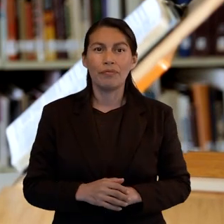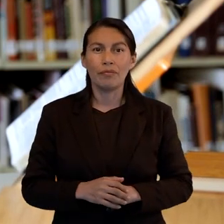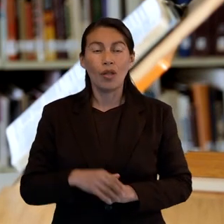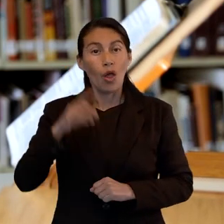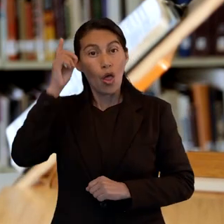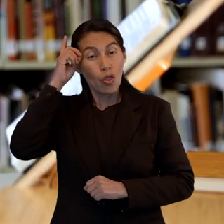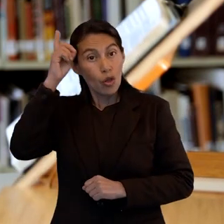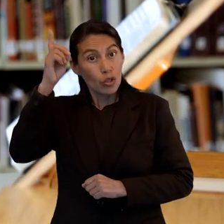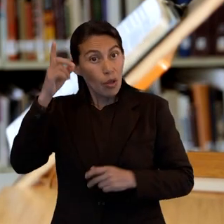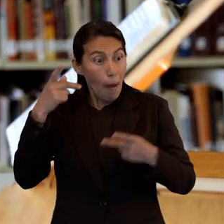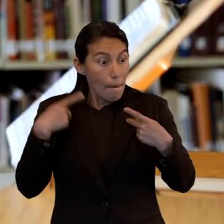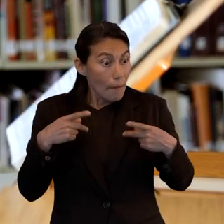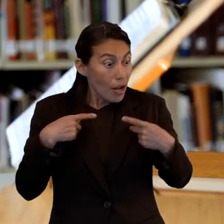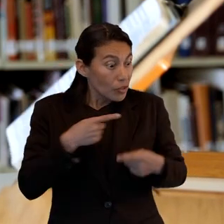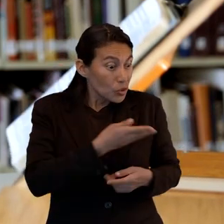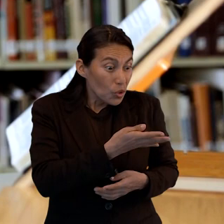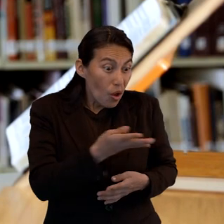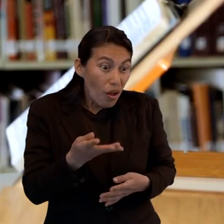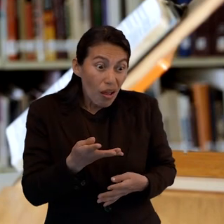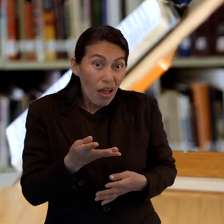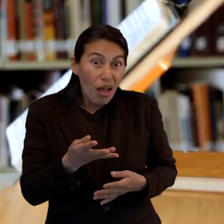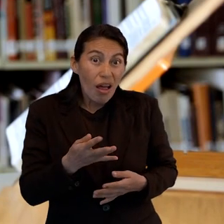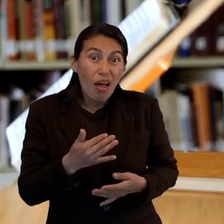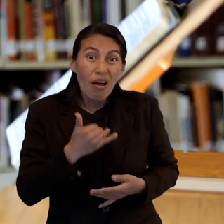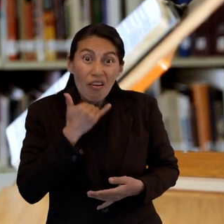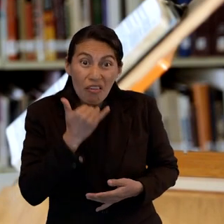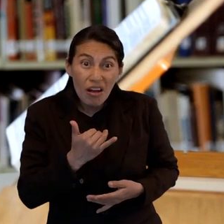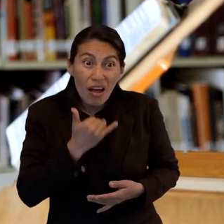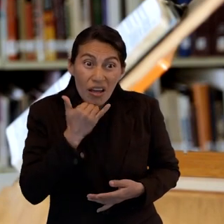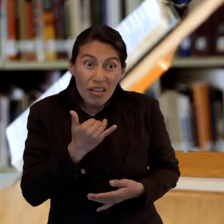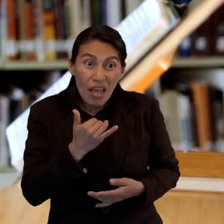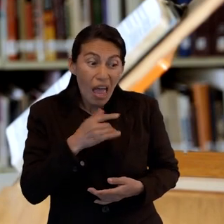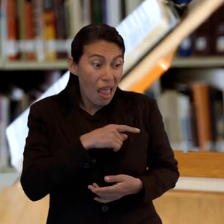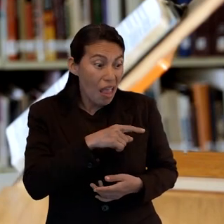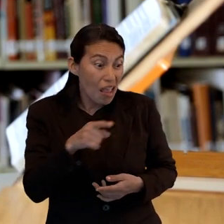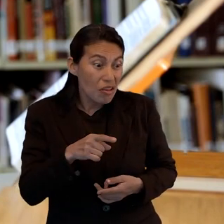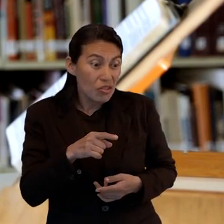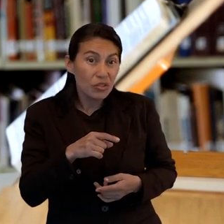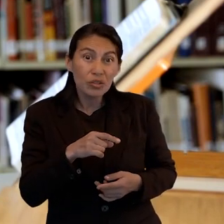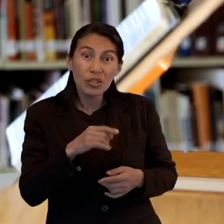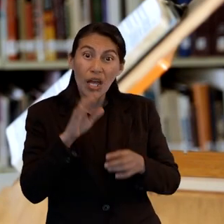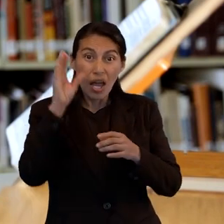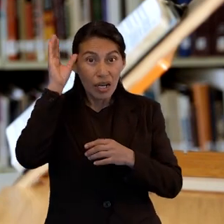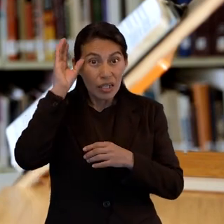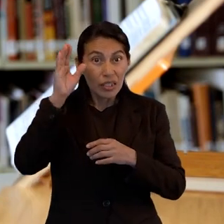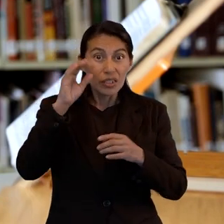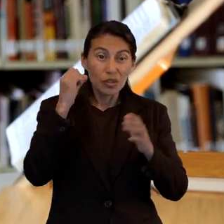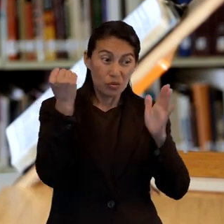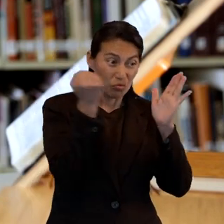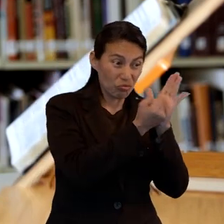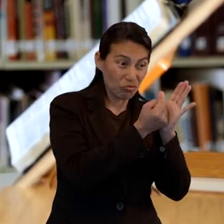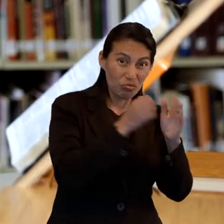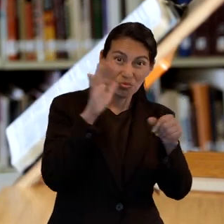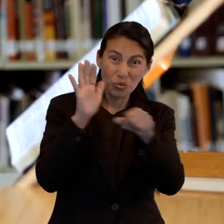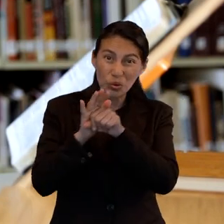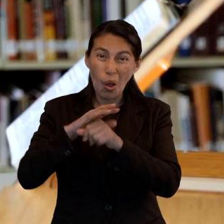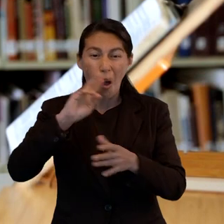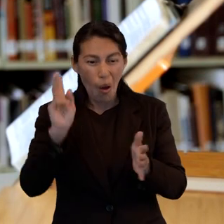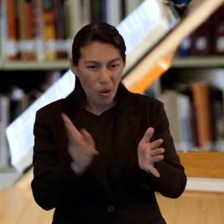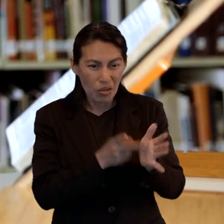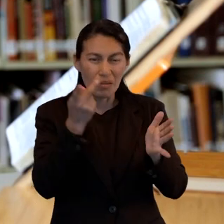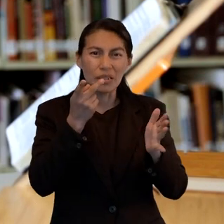que Dios restaure a los que recayeron porque están crucificando de nuevo para sí mismos al Hijo de Dios?